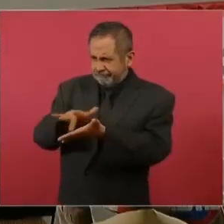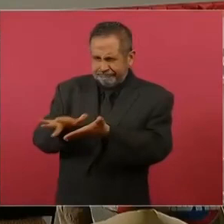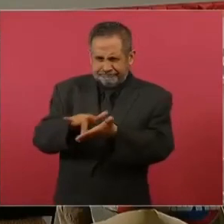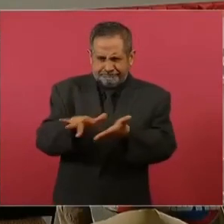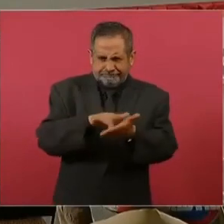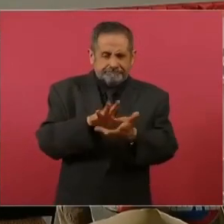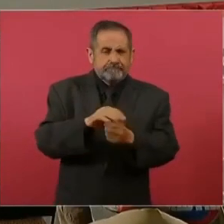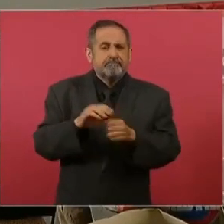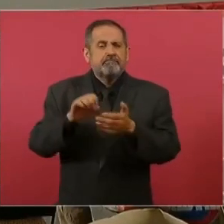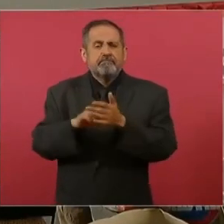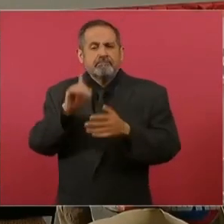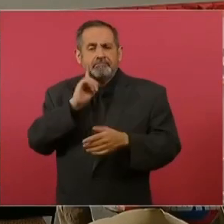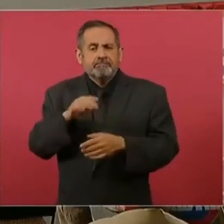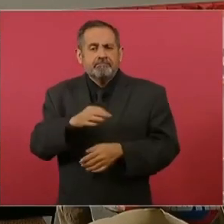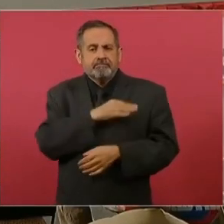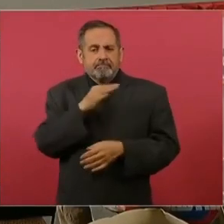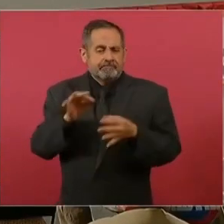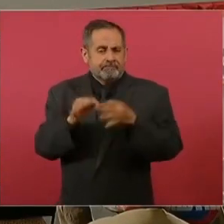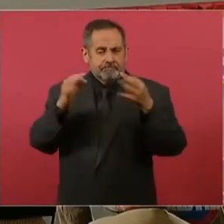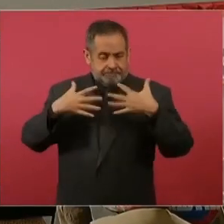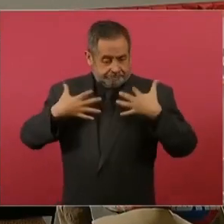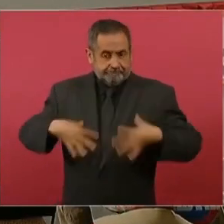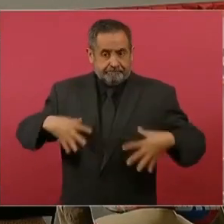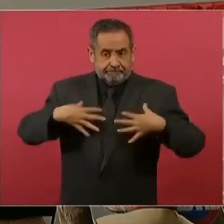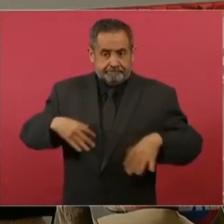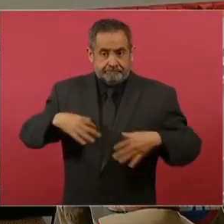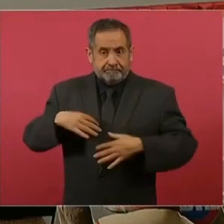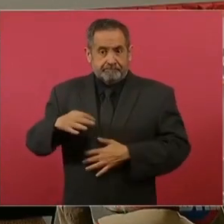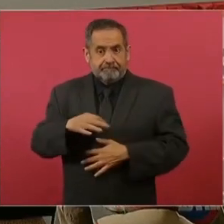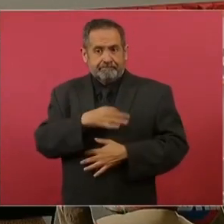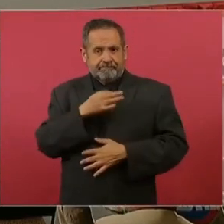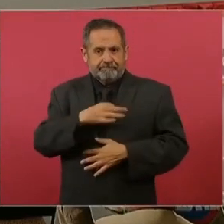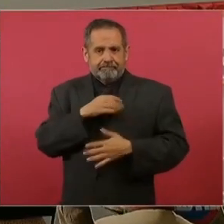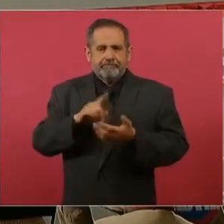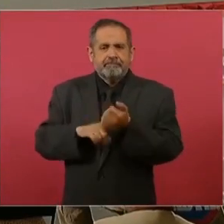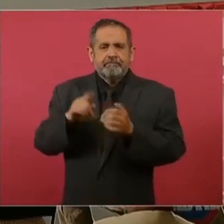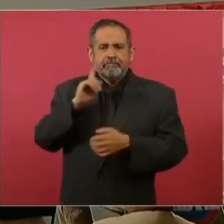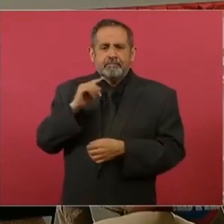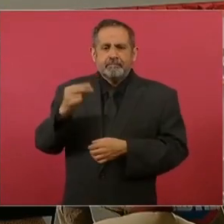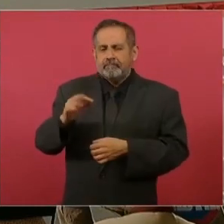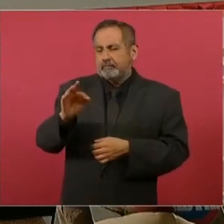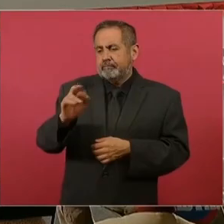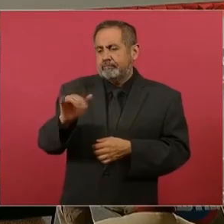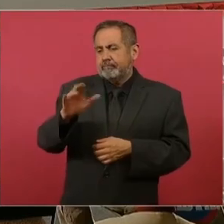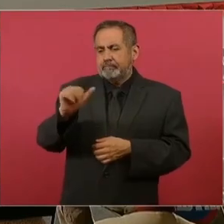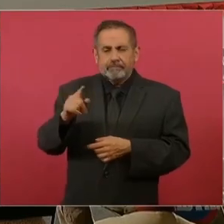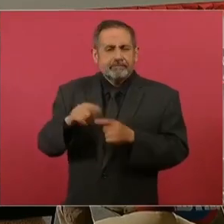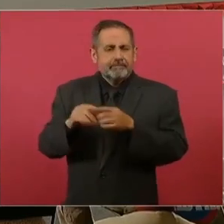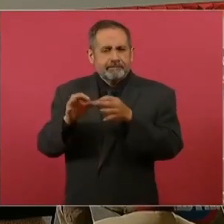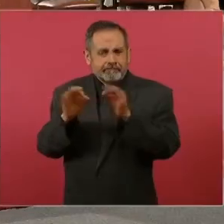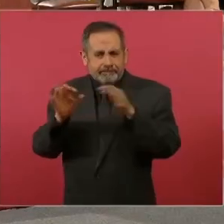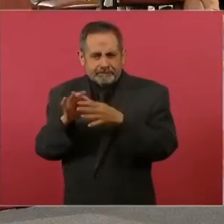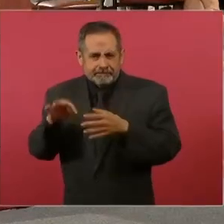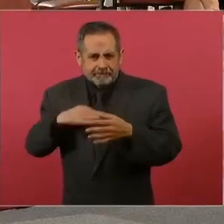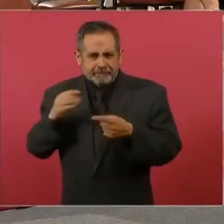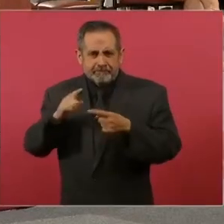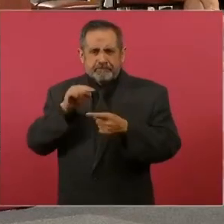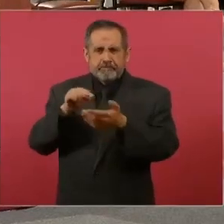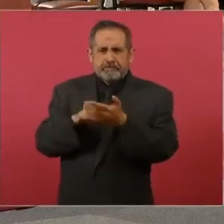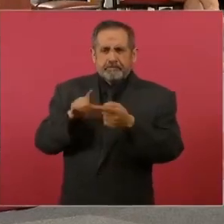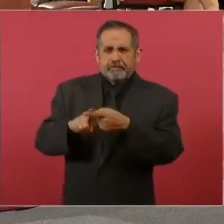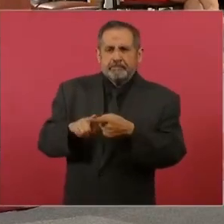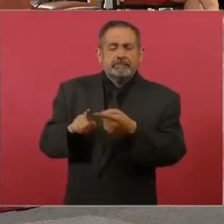que bordan, por ejemplo, este vestido que fue bordado por Francisca, por Hilario, en Chanchén I,